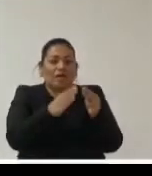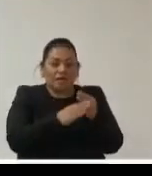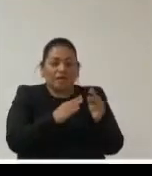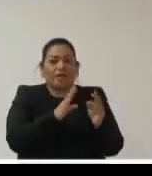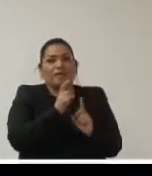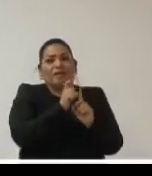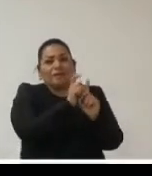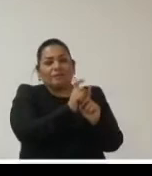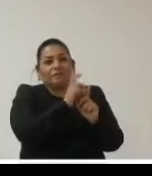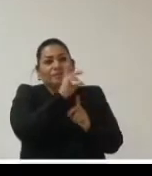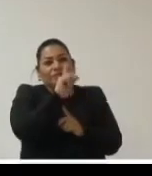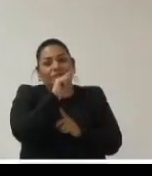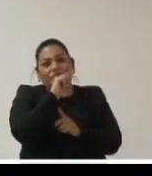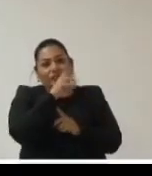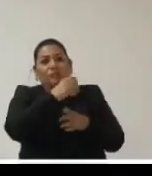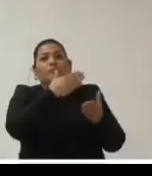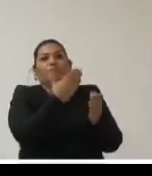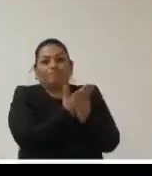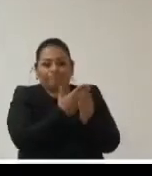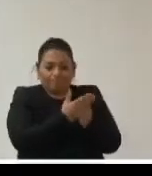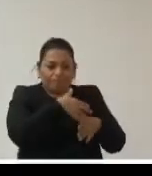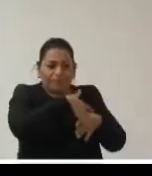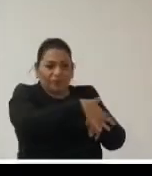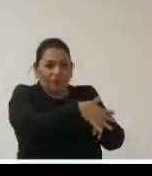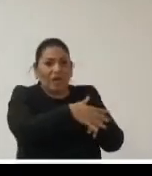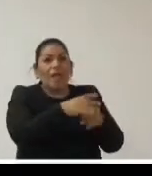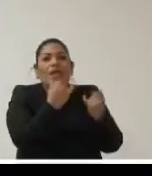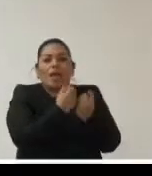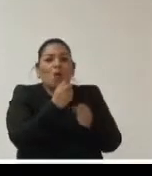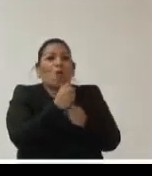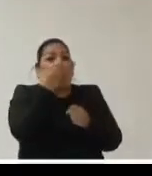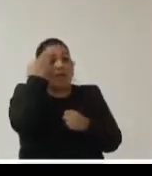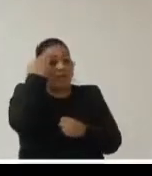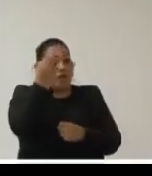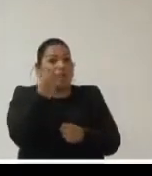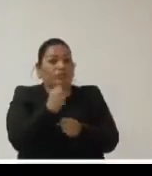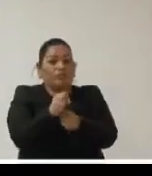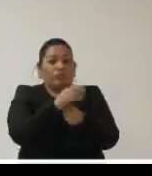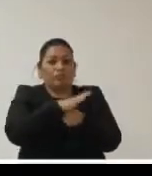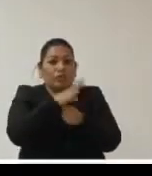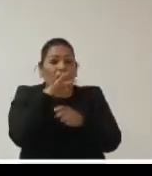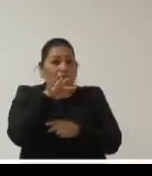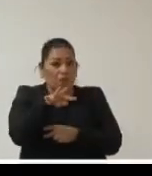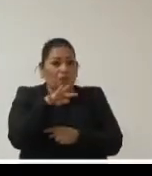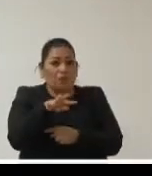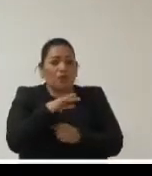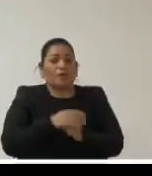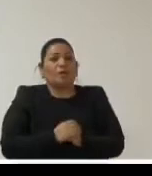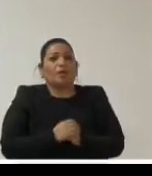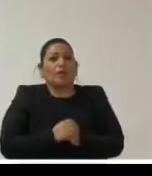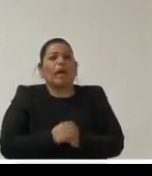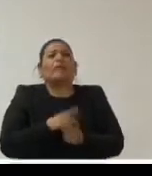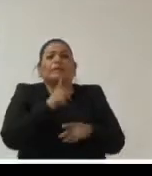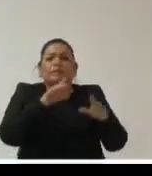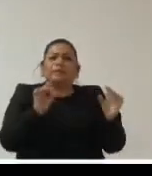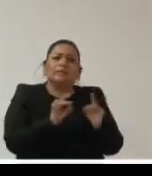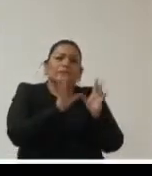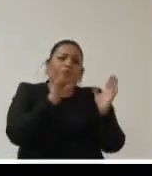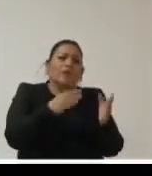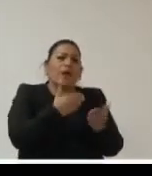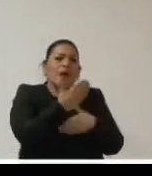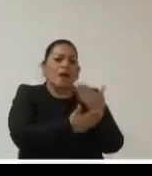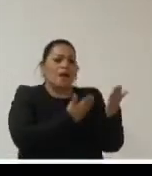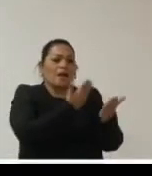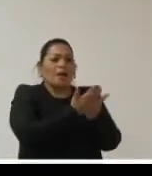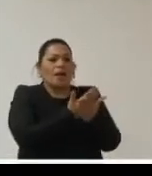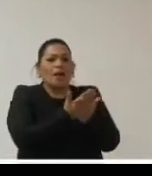datos y archivo también en tiempos de COVID-19 y las posibilidades que nos brinda también la transparencia la rendición de